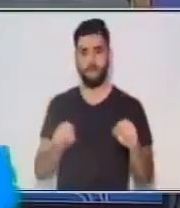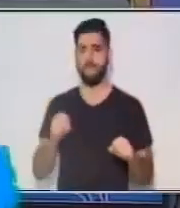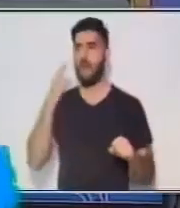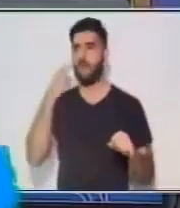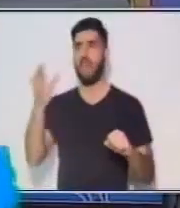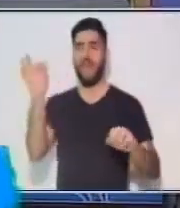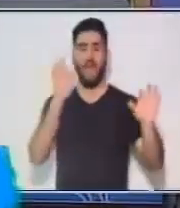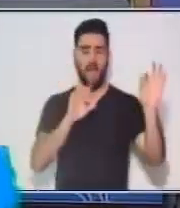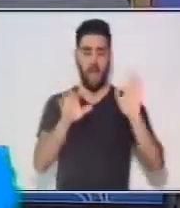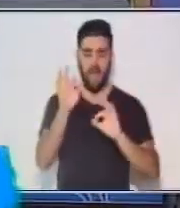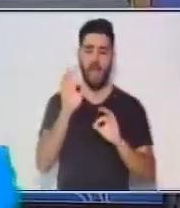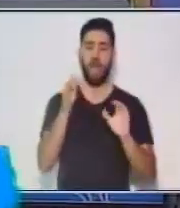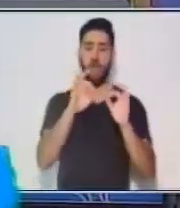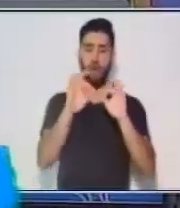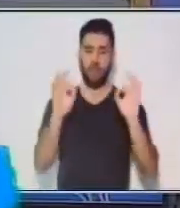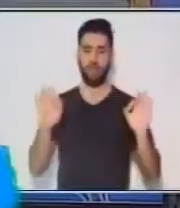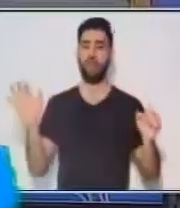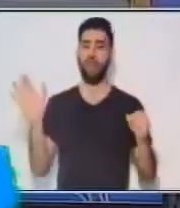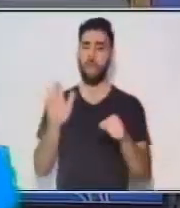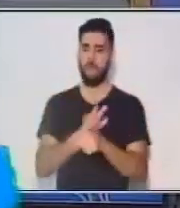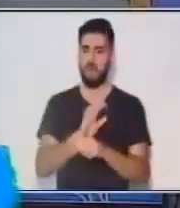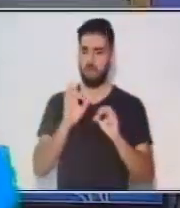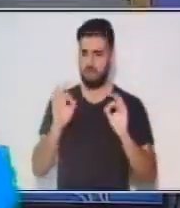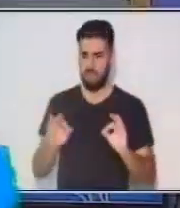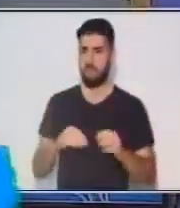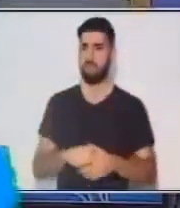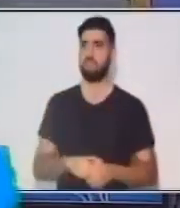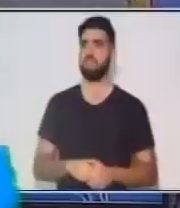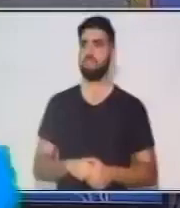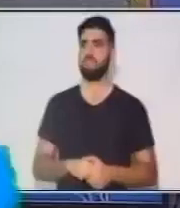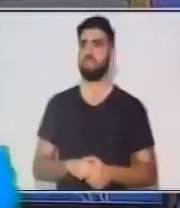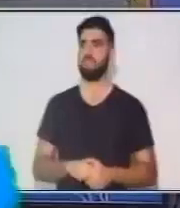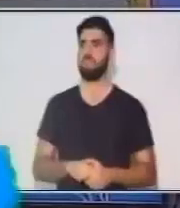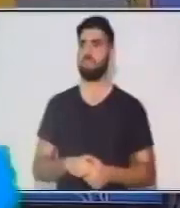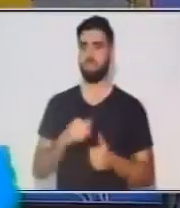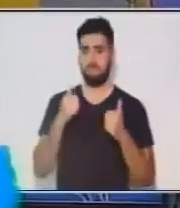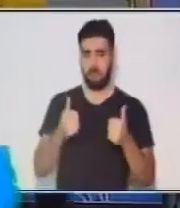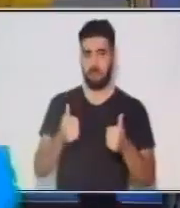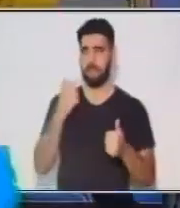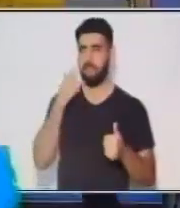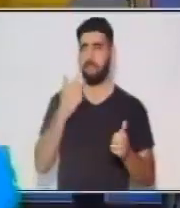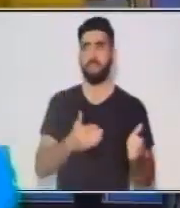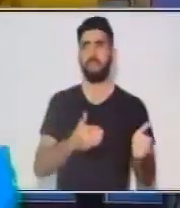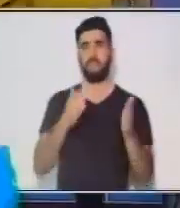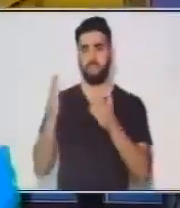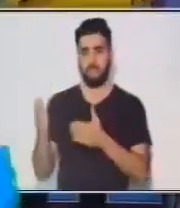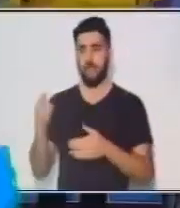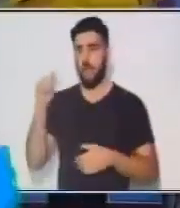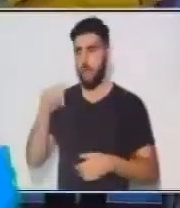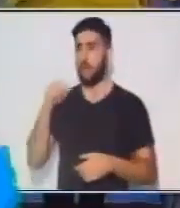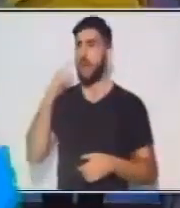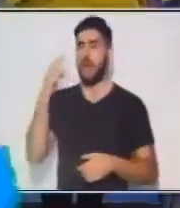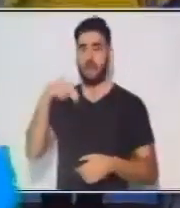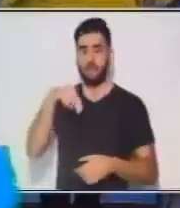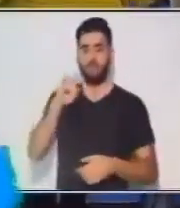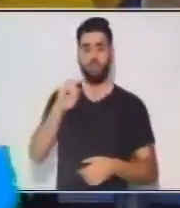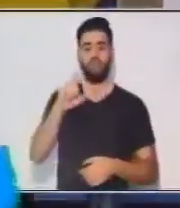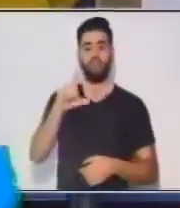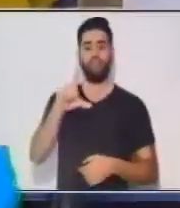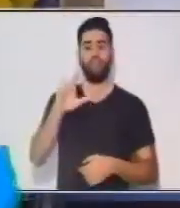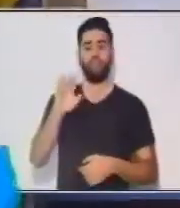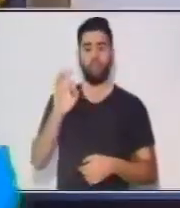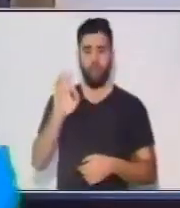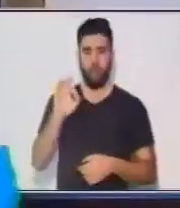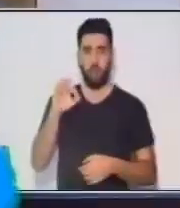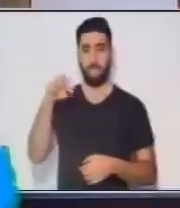todas nuestras partes de la oración. Bien, vamos ahora con el núcleo del predicado. Dice, la palabra